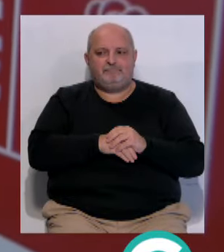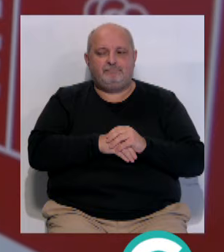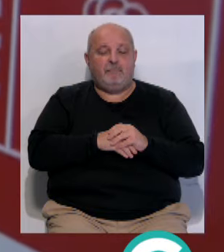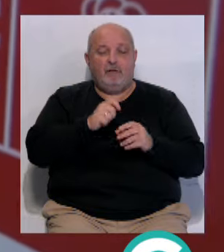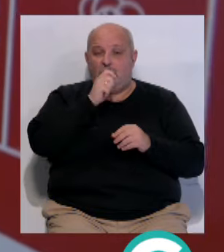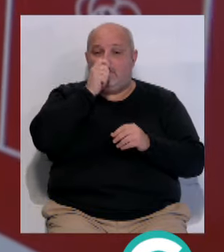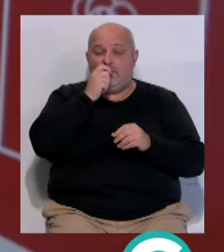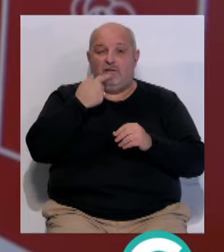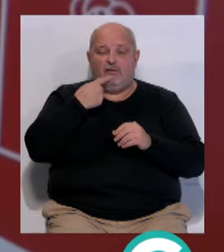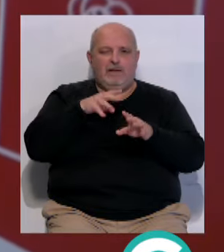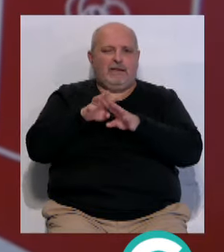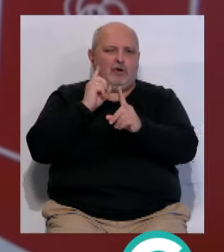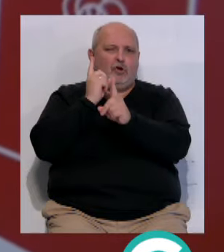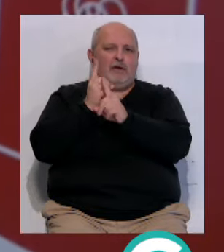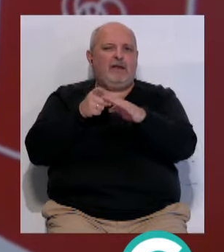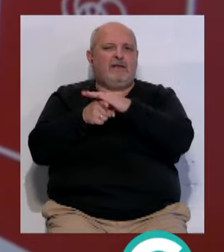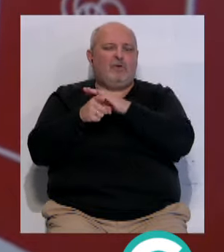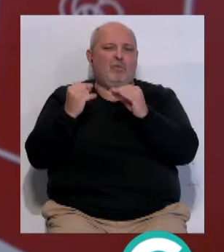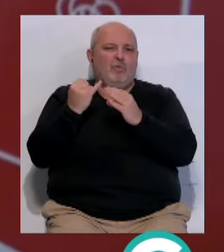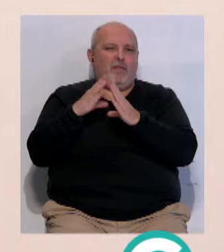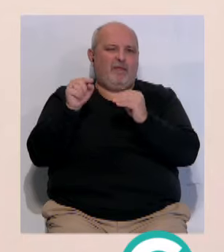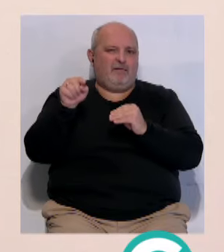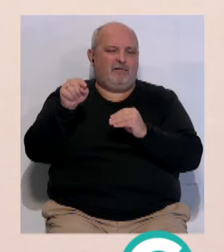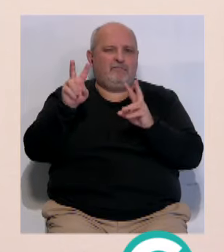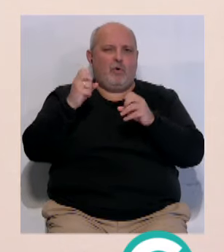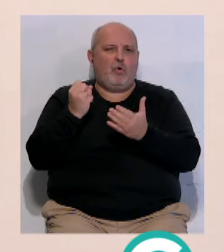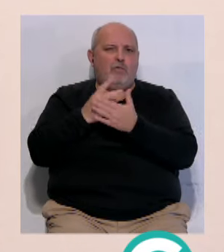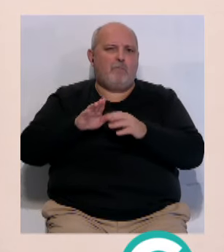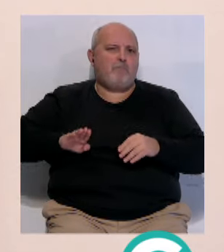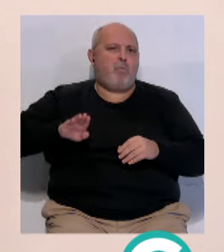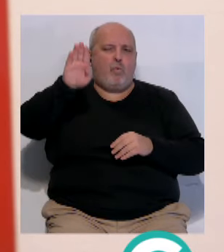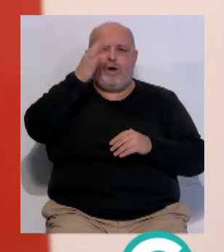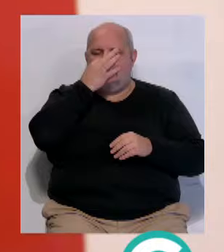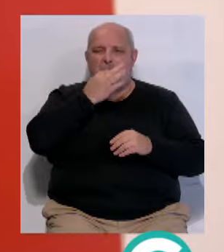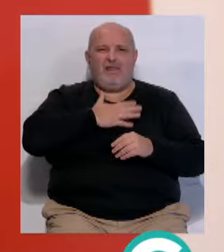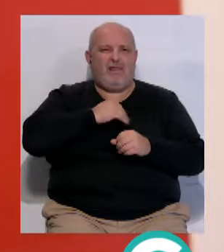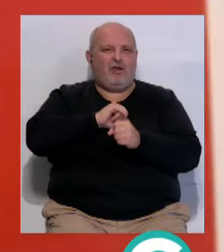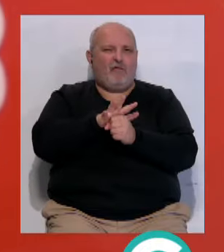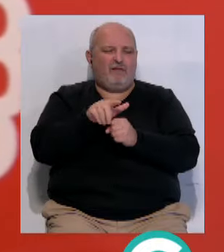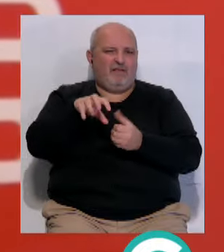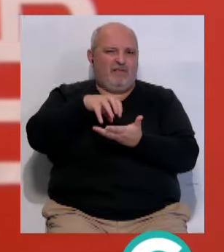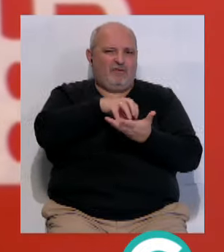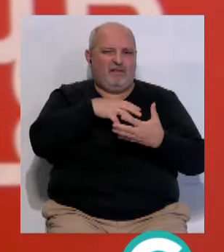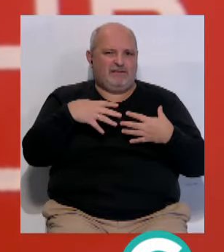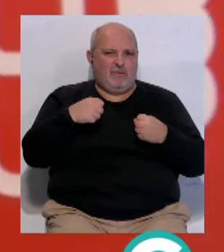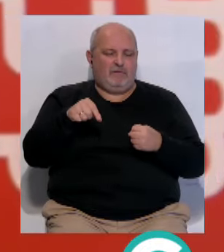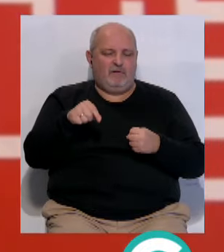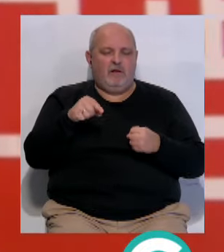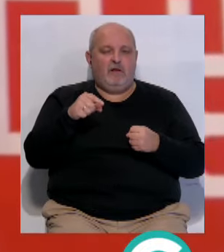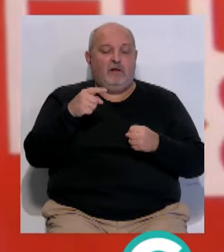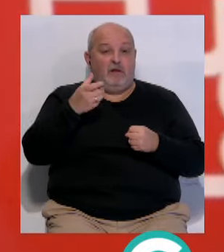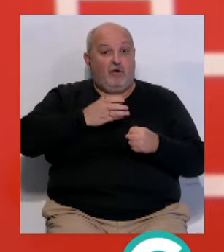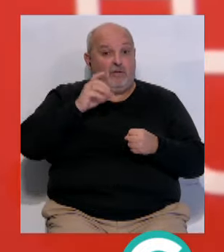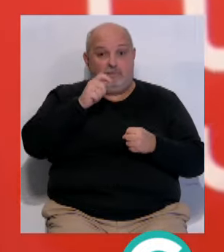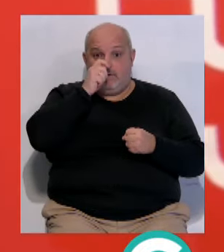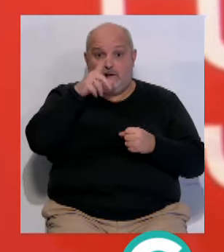El PSOE local... ...ha criticado la gestión... ...de la Junta de Andalucía... ...ante el repunte de casos... ...de gripe y COVID... ...en los centros sanitarios... ...los concejales